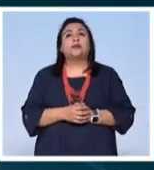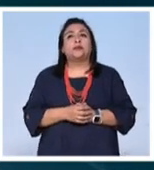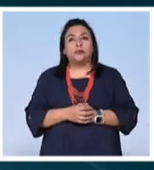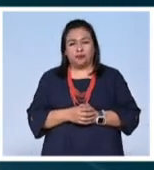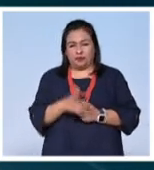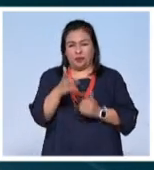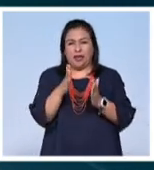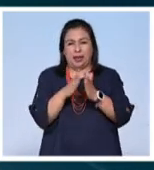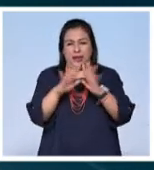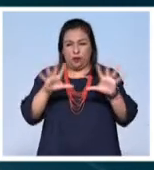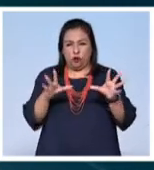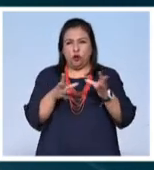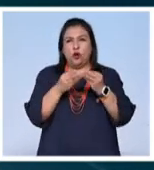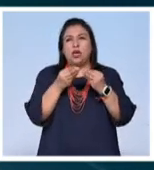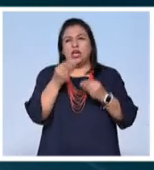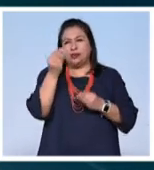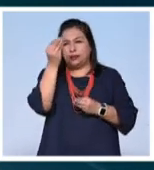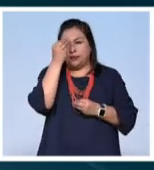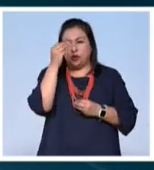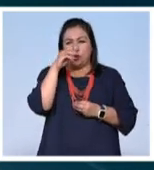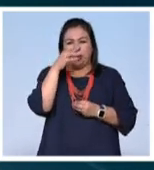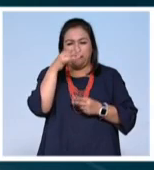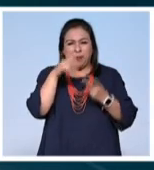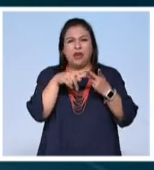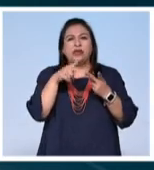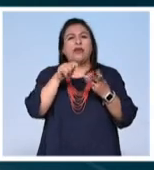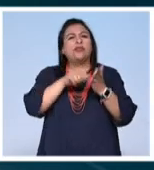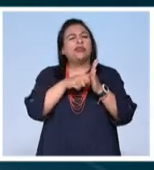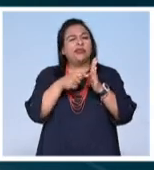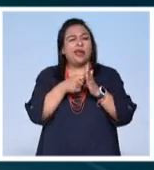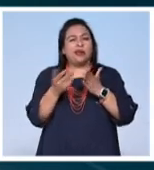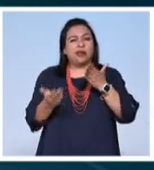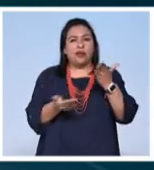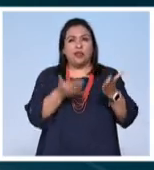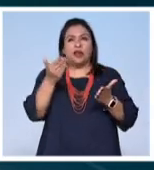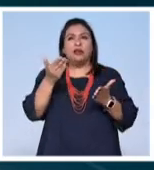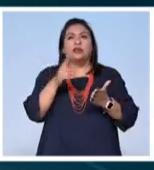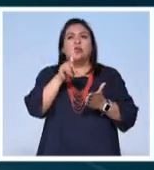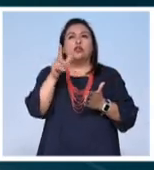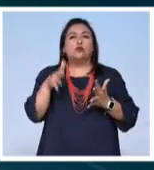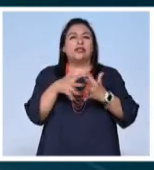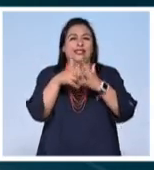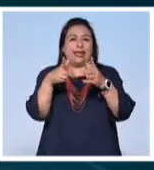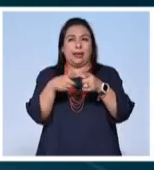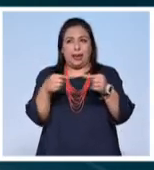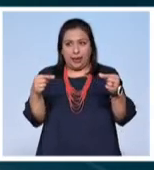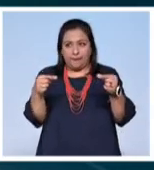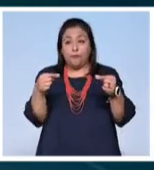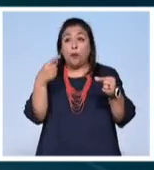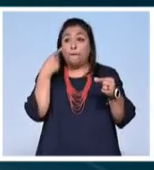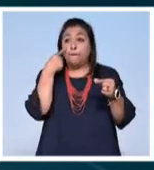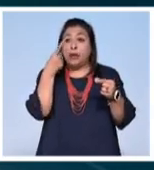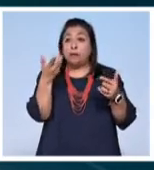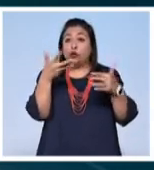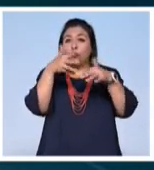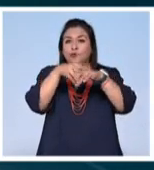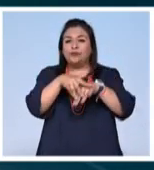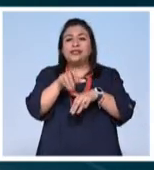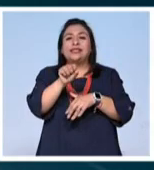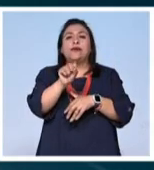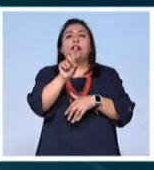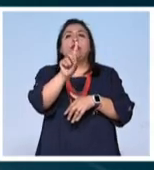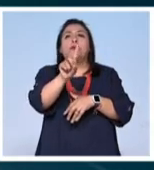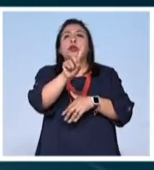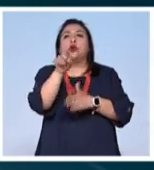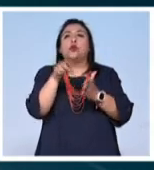El libro que reúne la sabiduría maya y una técnica dancística de la posguerra en Japón se entremezclan este fin de